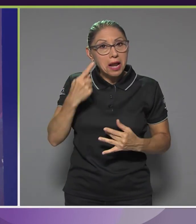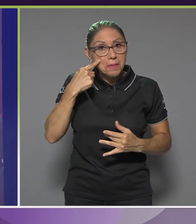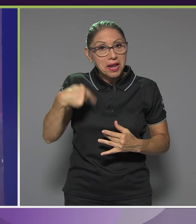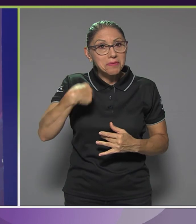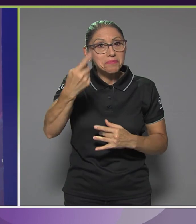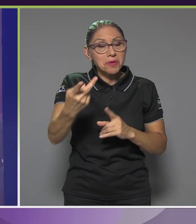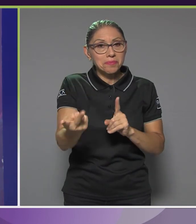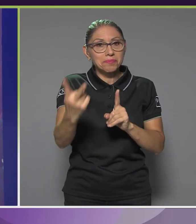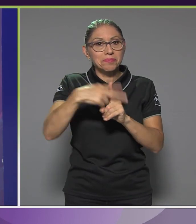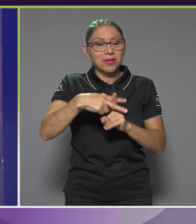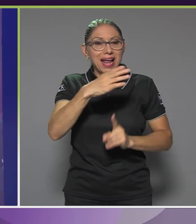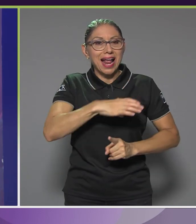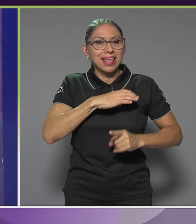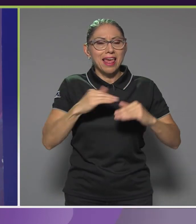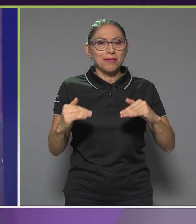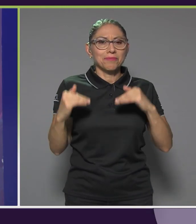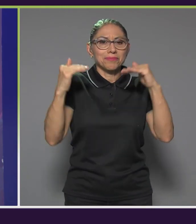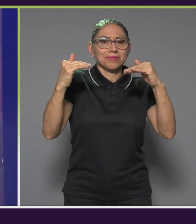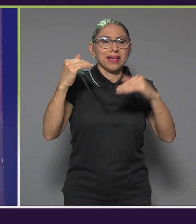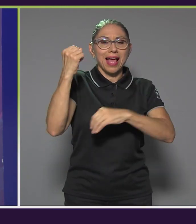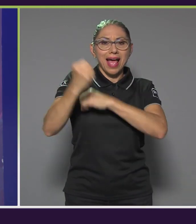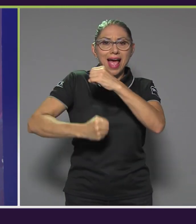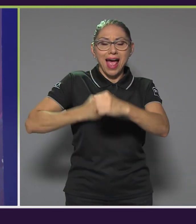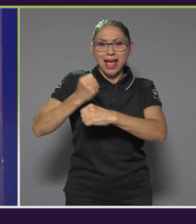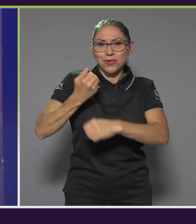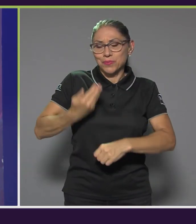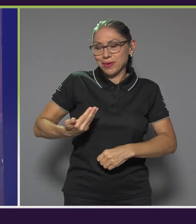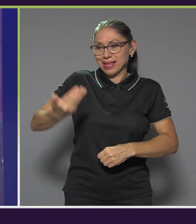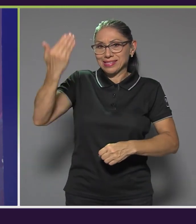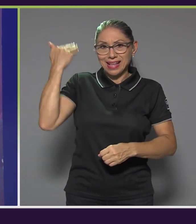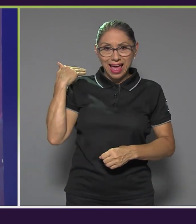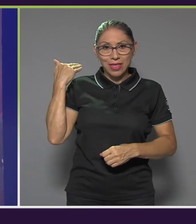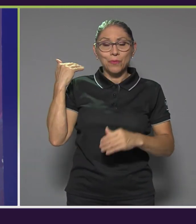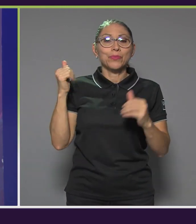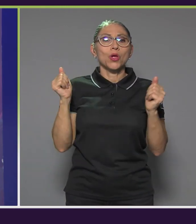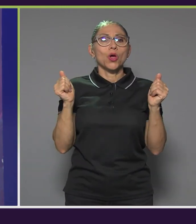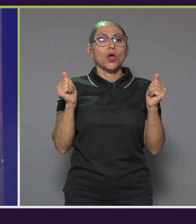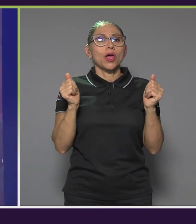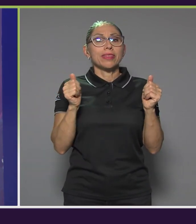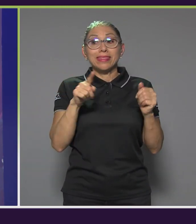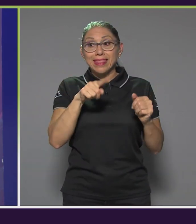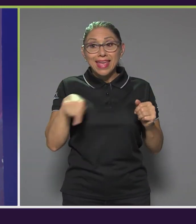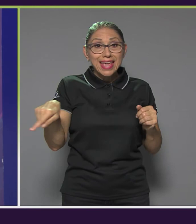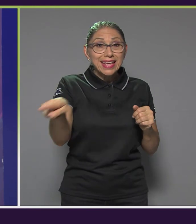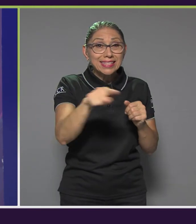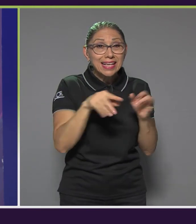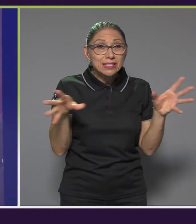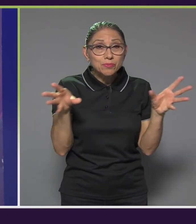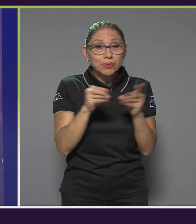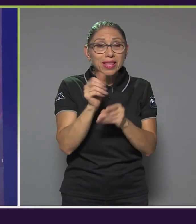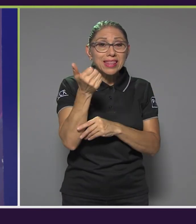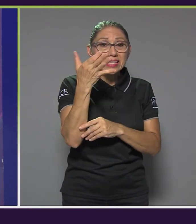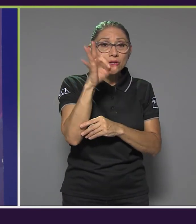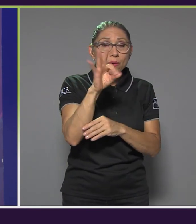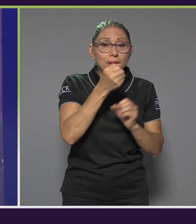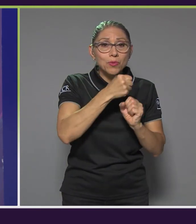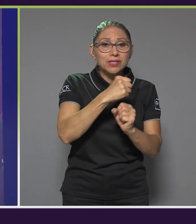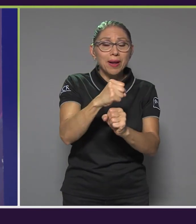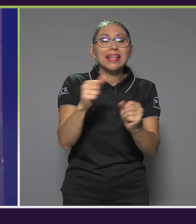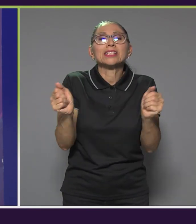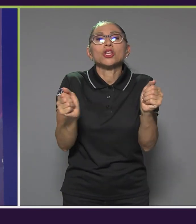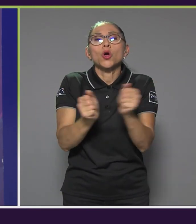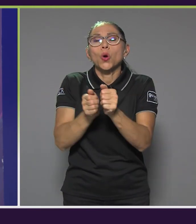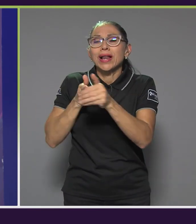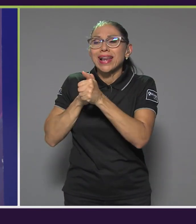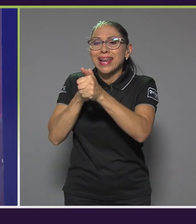del año pasado estuvimos viendo con personas de las 19 municipalidades y con líderes y lideresas, personas